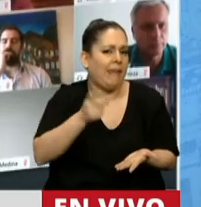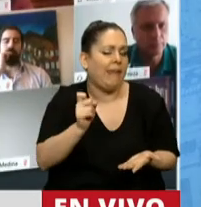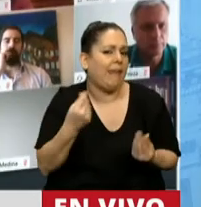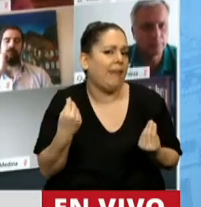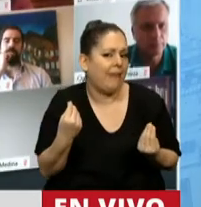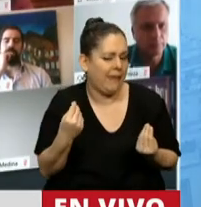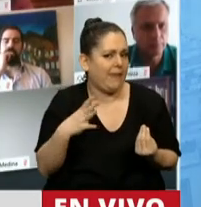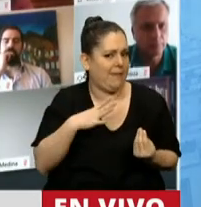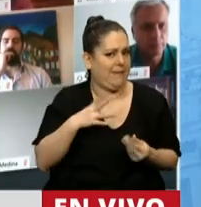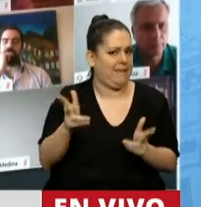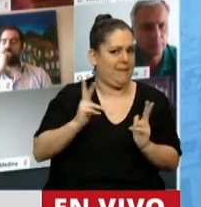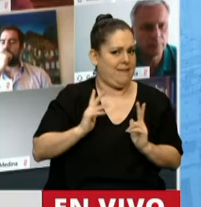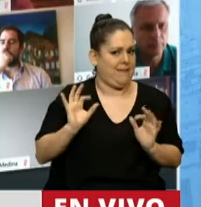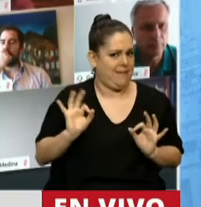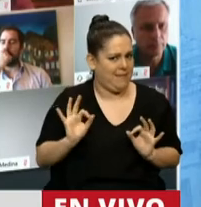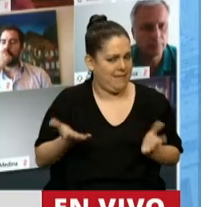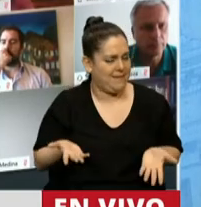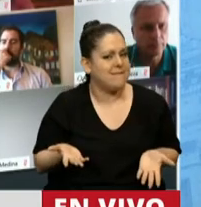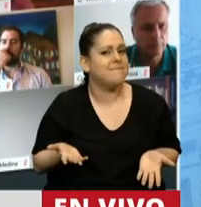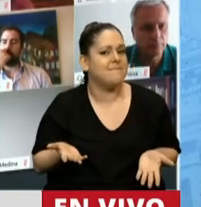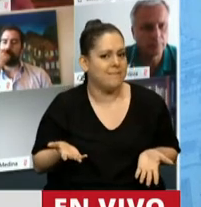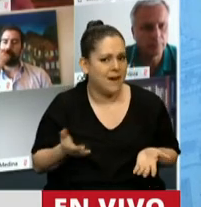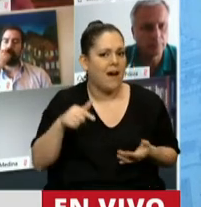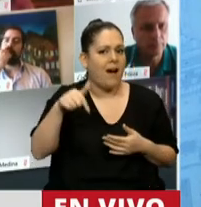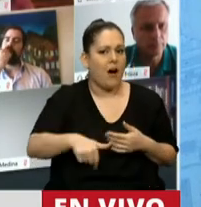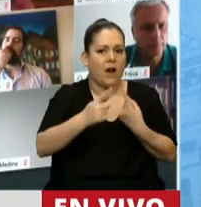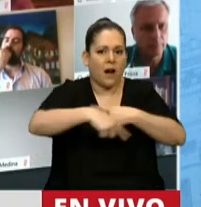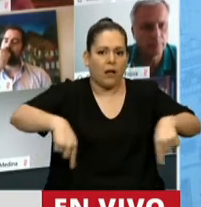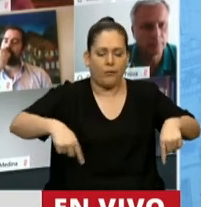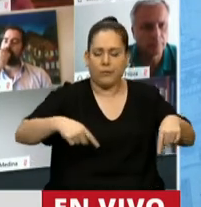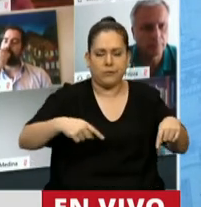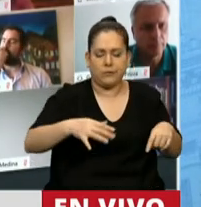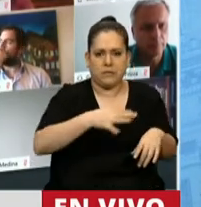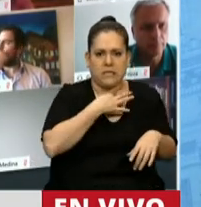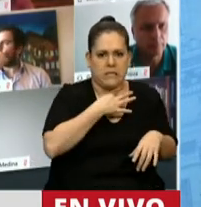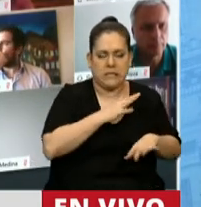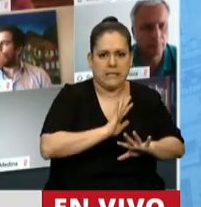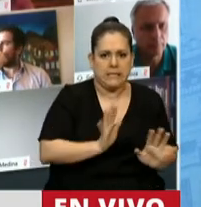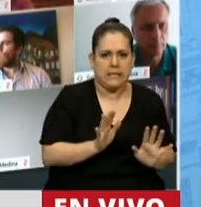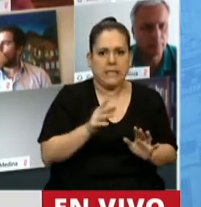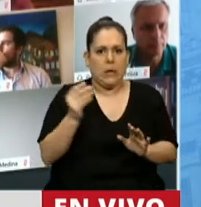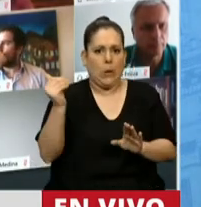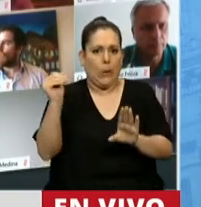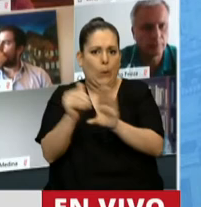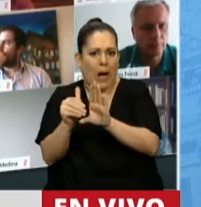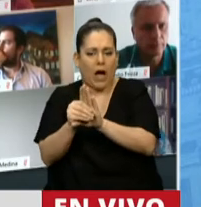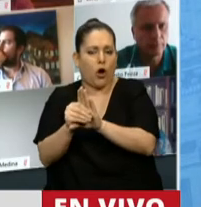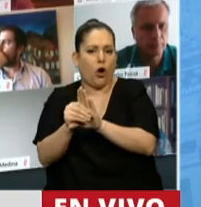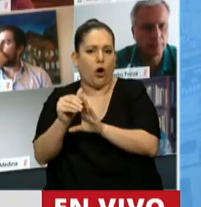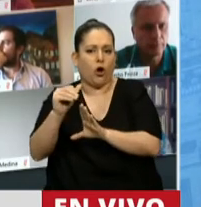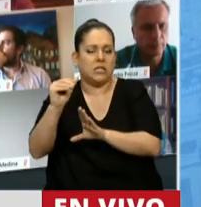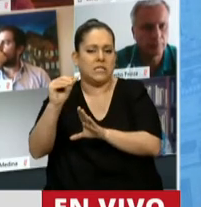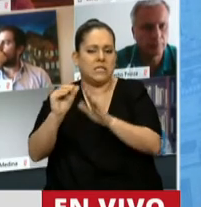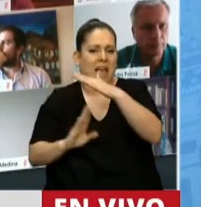Es decir, en el medio de una caída inédita de los recursos, en el medio de un banco central que ya no da